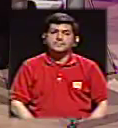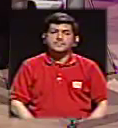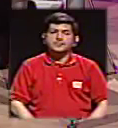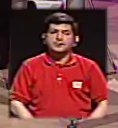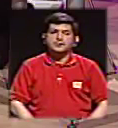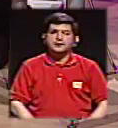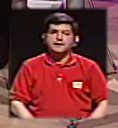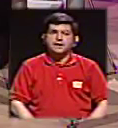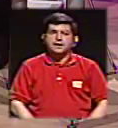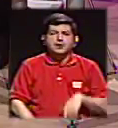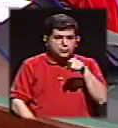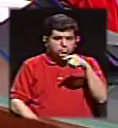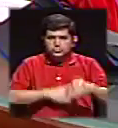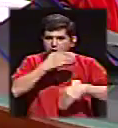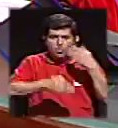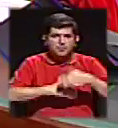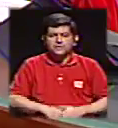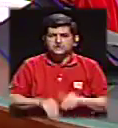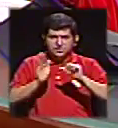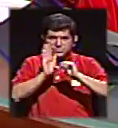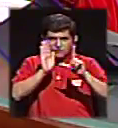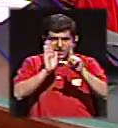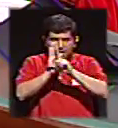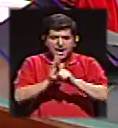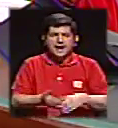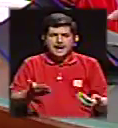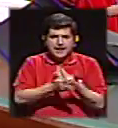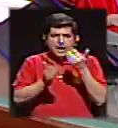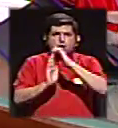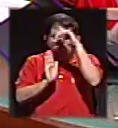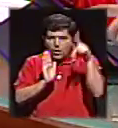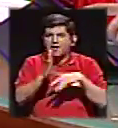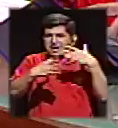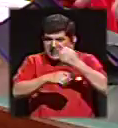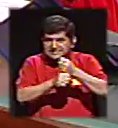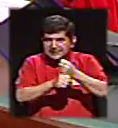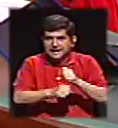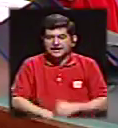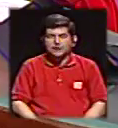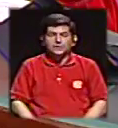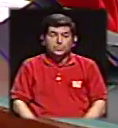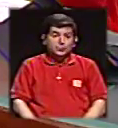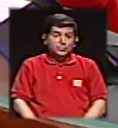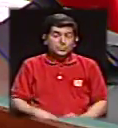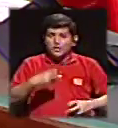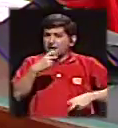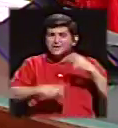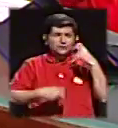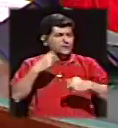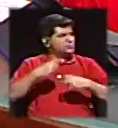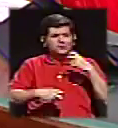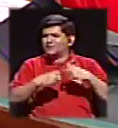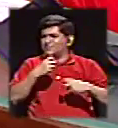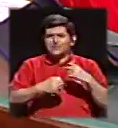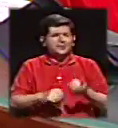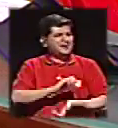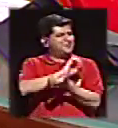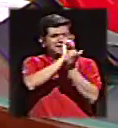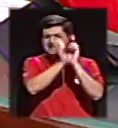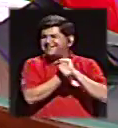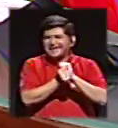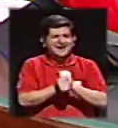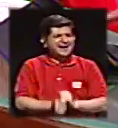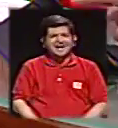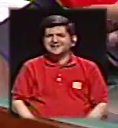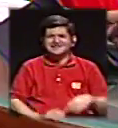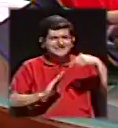quiere un país se puede... constituyente, doña Pilar, ¿usted cree que estemos? Es que, Ani, yo no veo que es un problema de más, de cambios